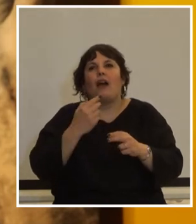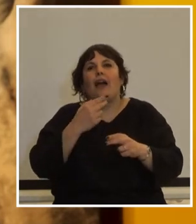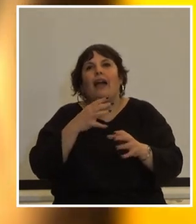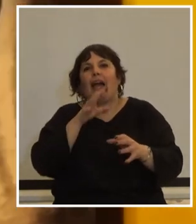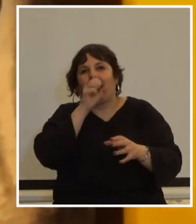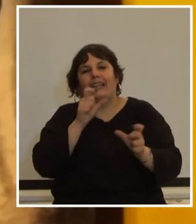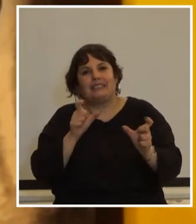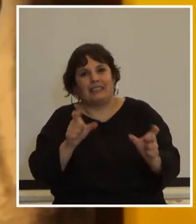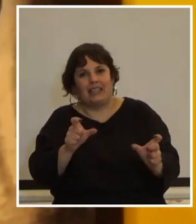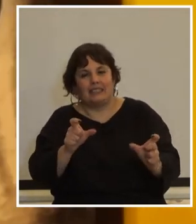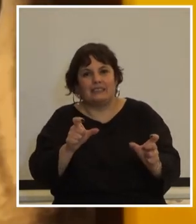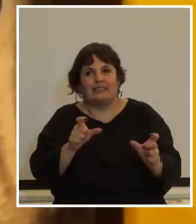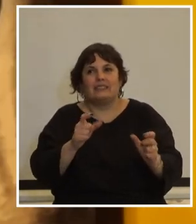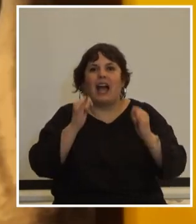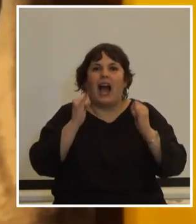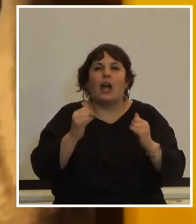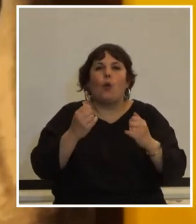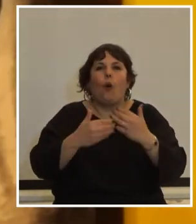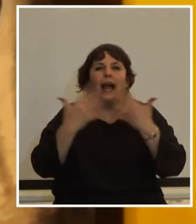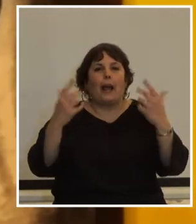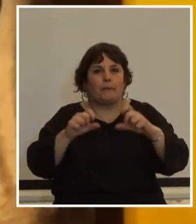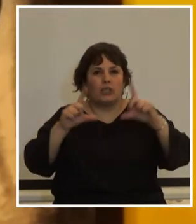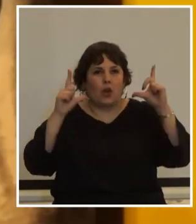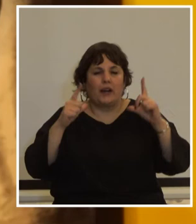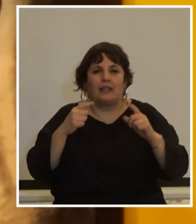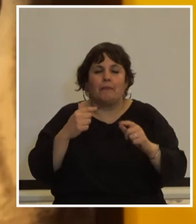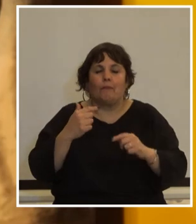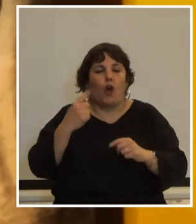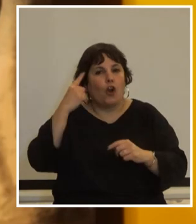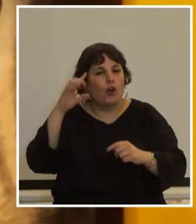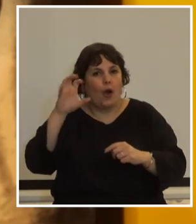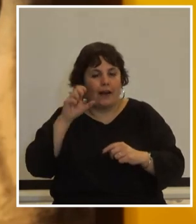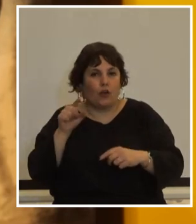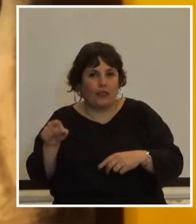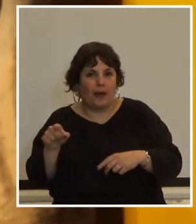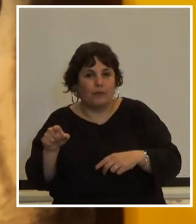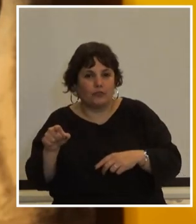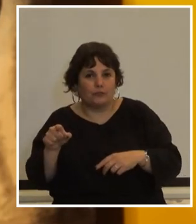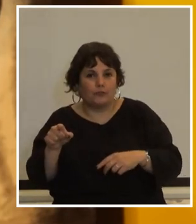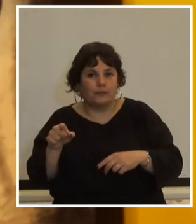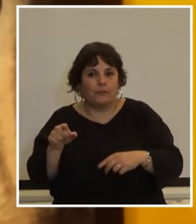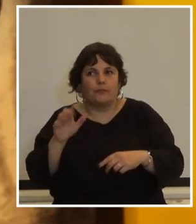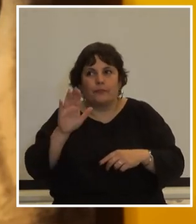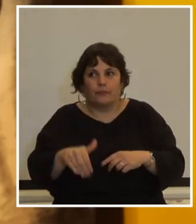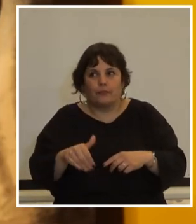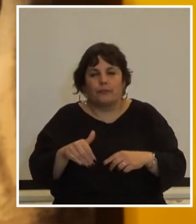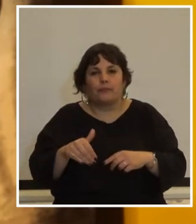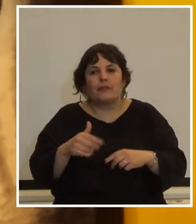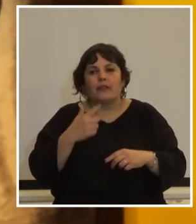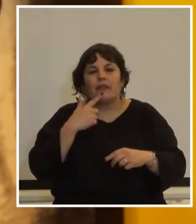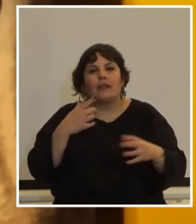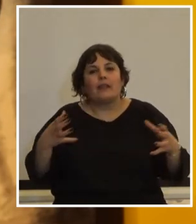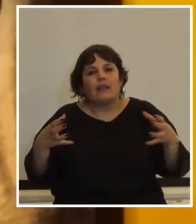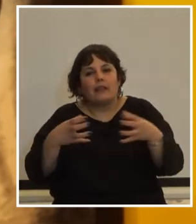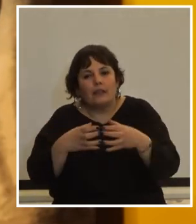hay un gran protagonista ignorado en todo este tiempo que es la masa